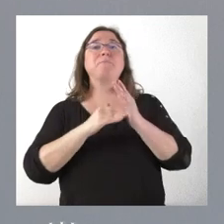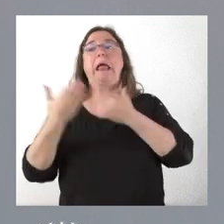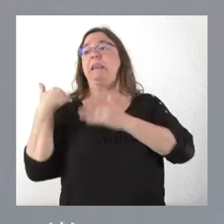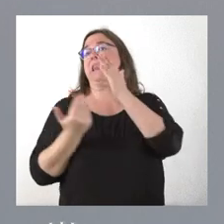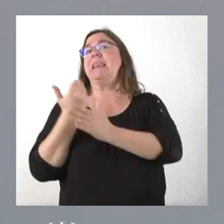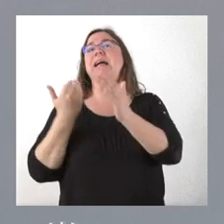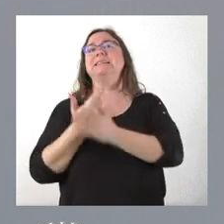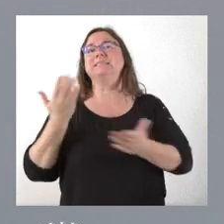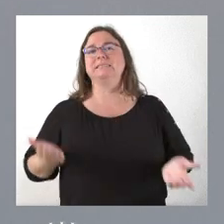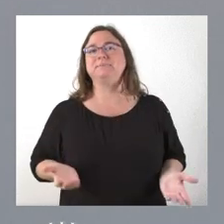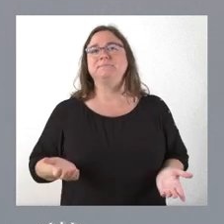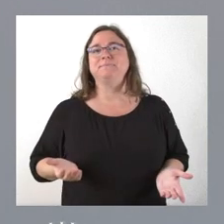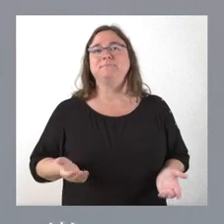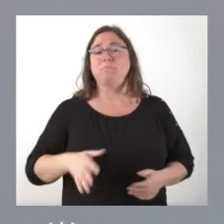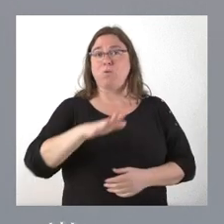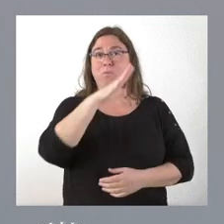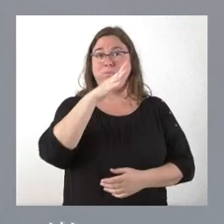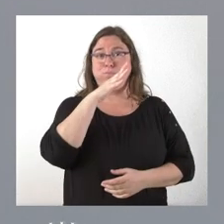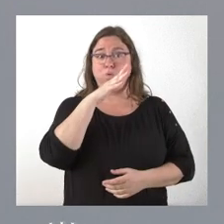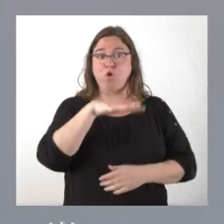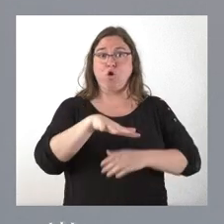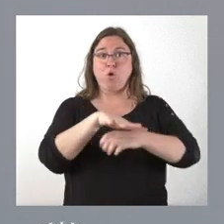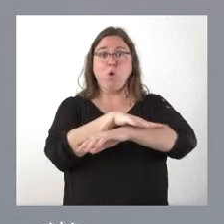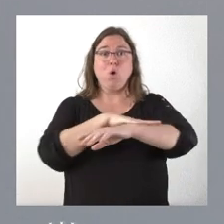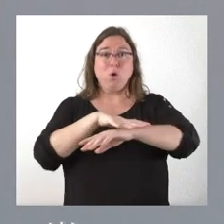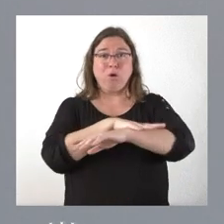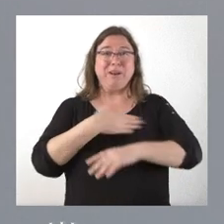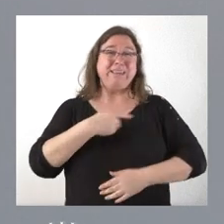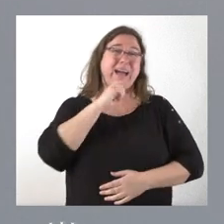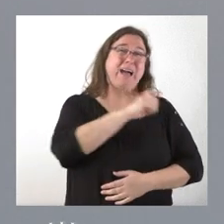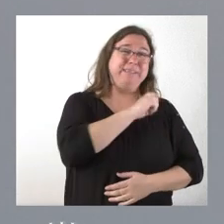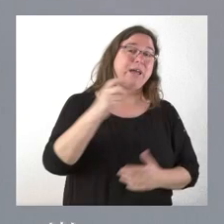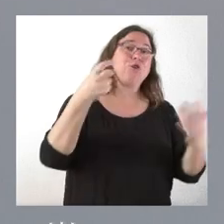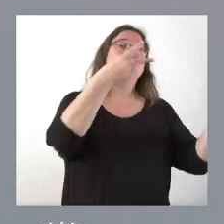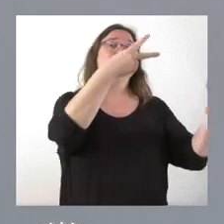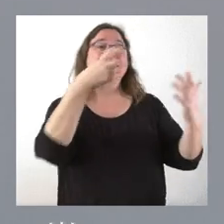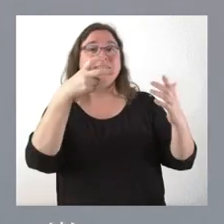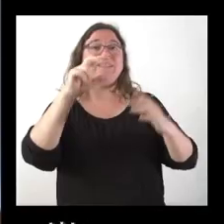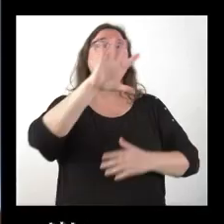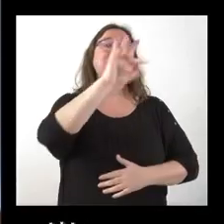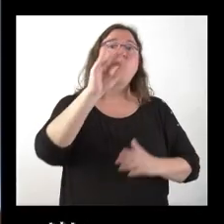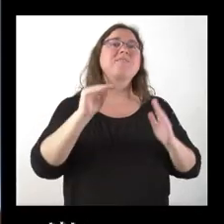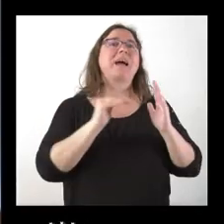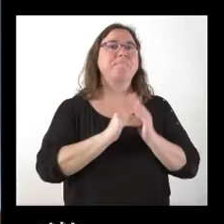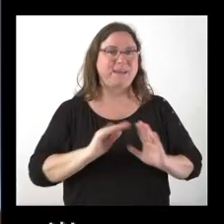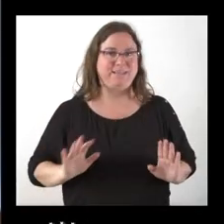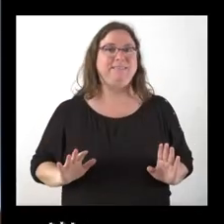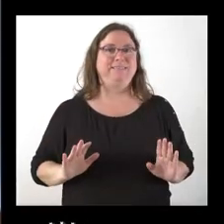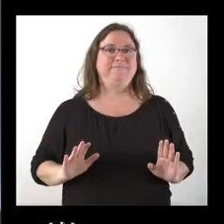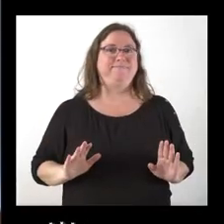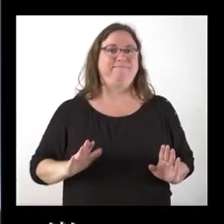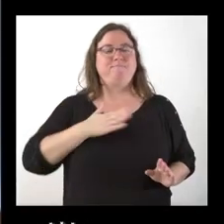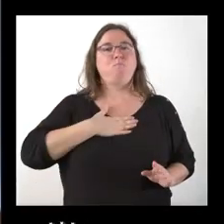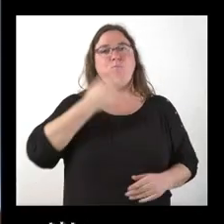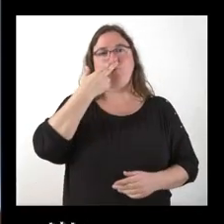días. Porque desde que está este Gobierno se han anunciado 750.000 viviendas de titularidad pública.